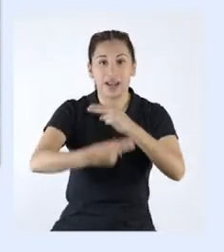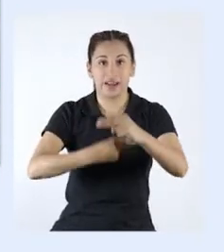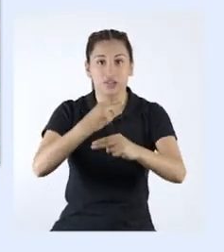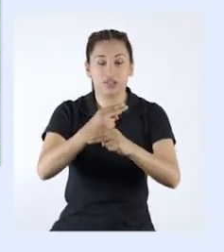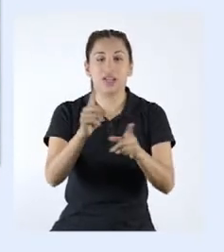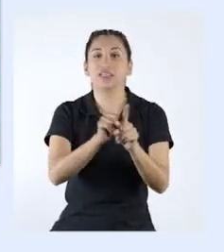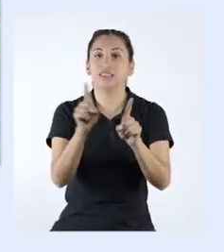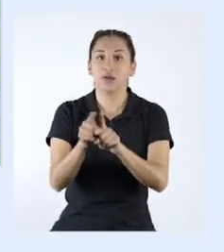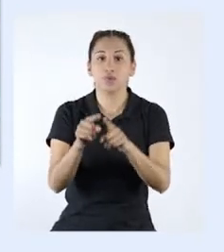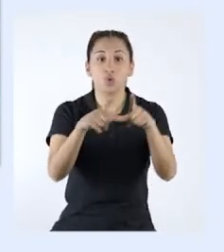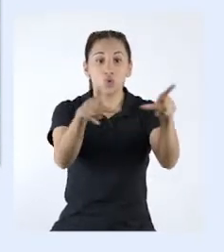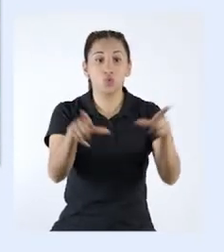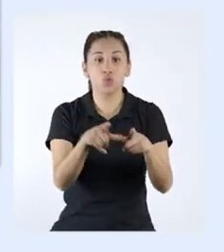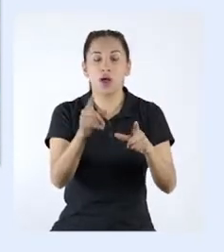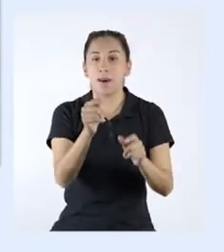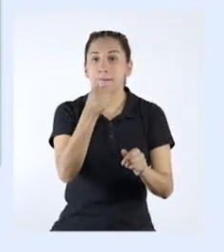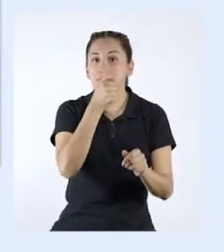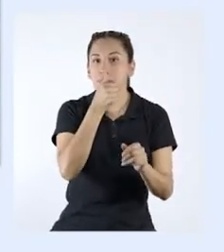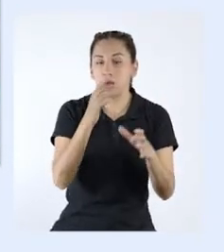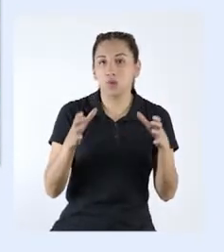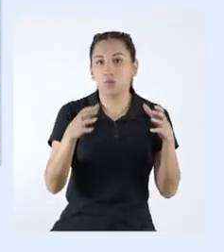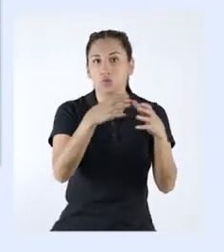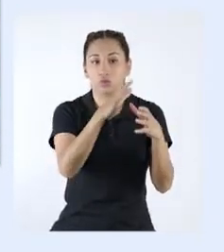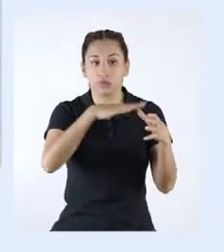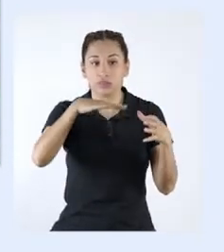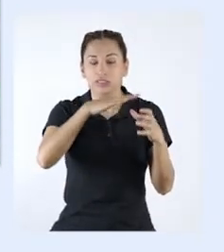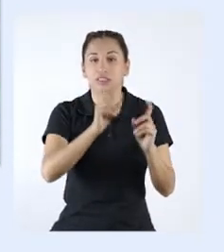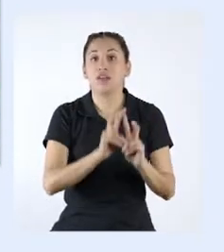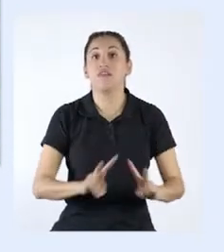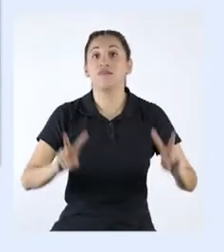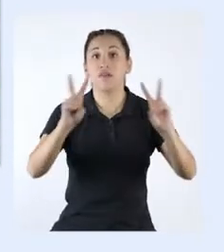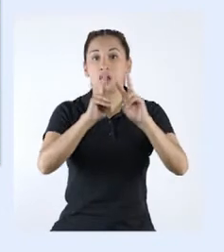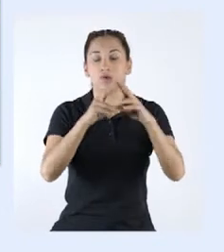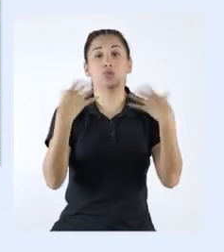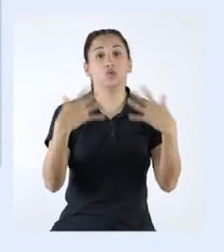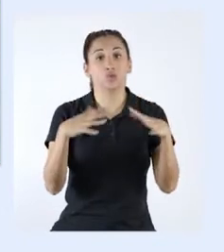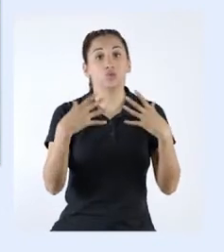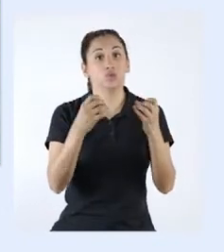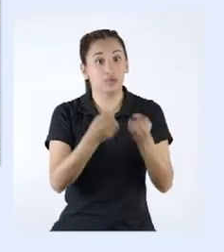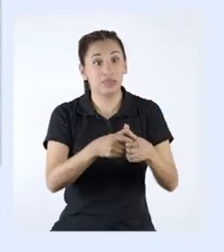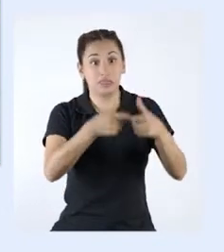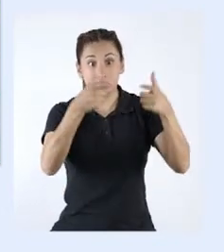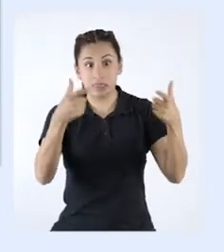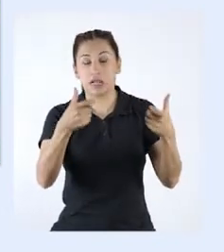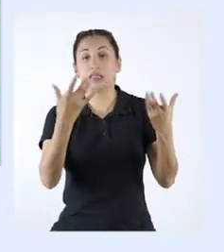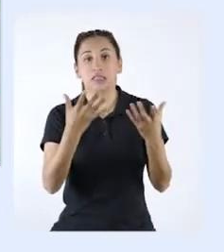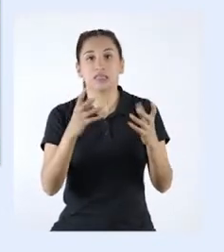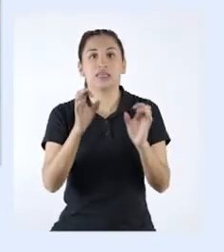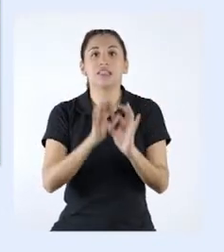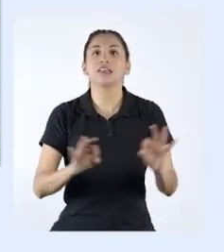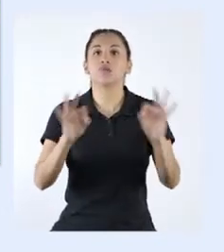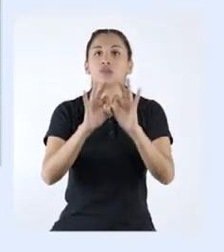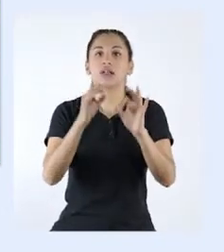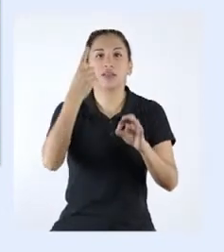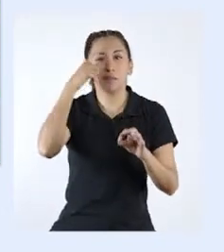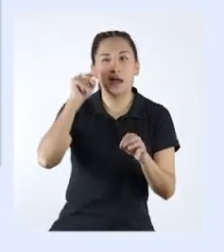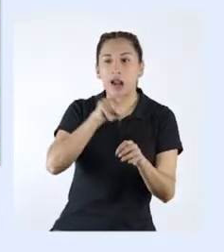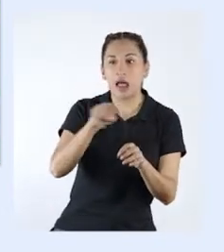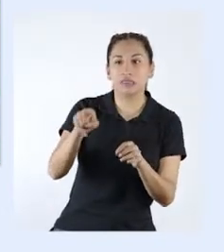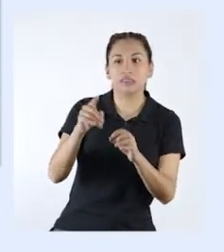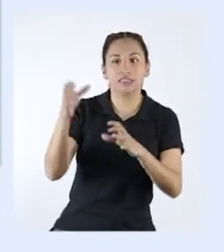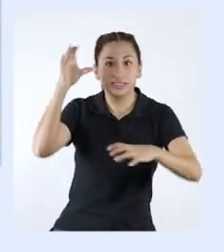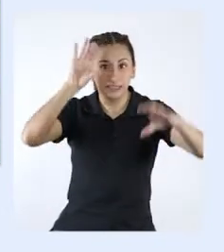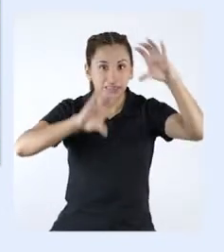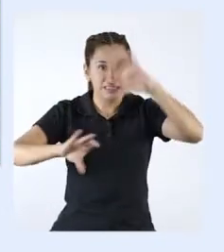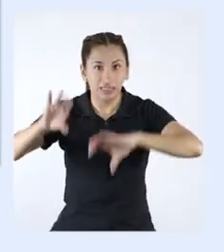nacionales y áreas de conservaciones que tengan un valor excepcional desde el punto de vista de la ciencia,